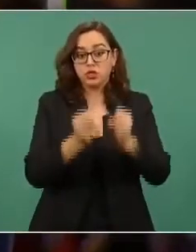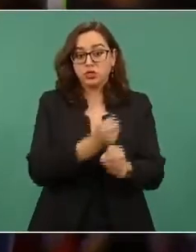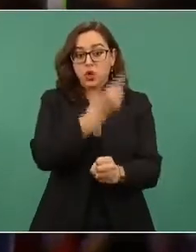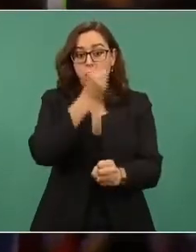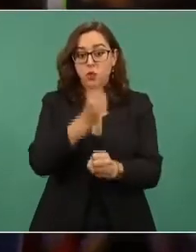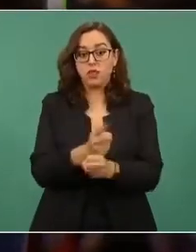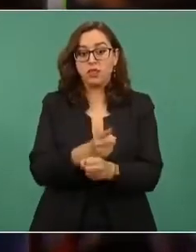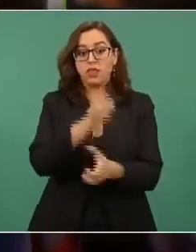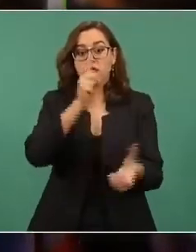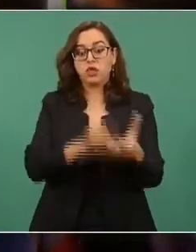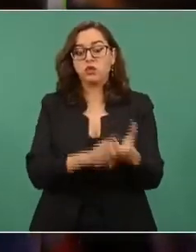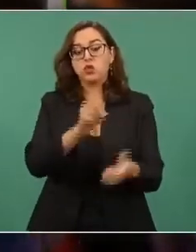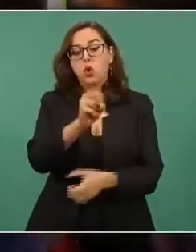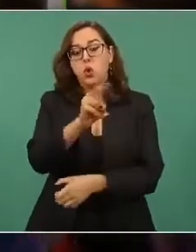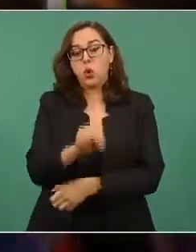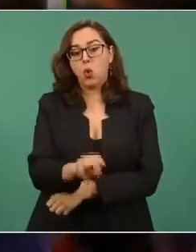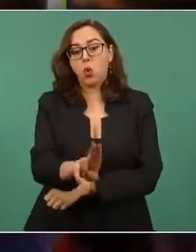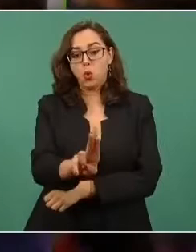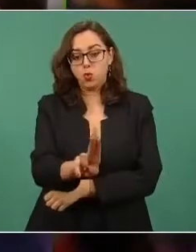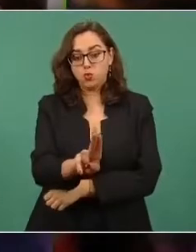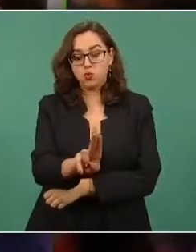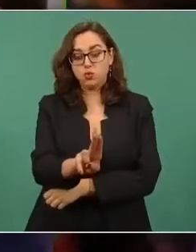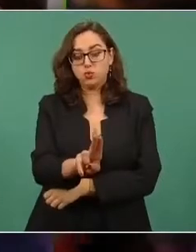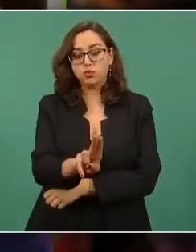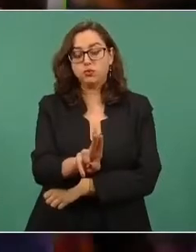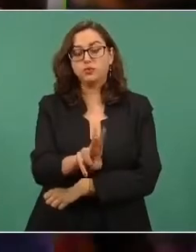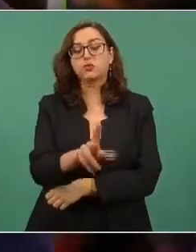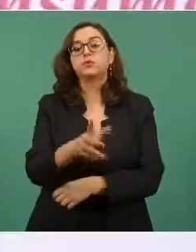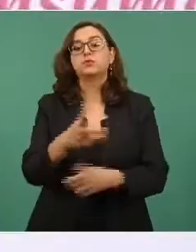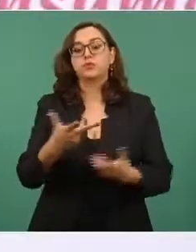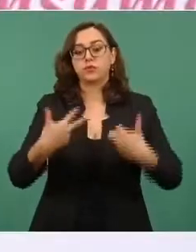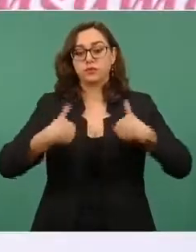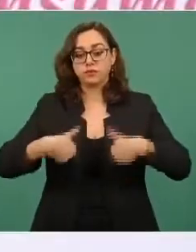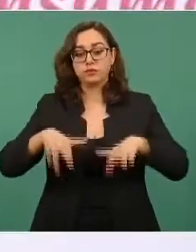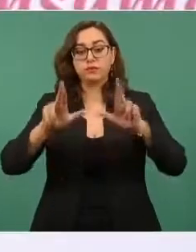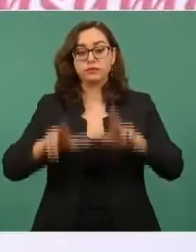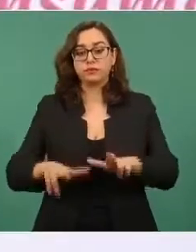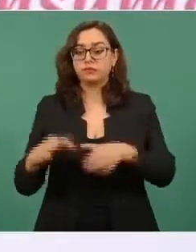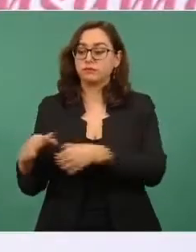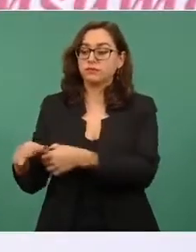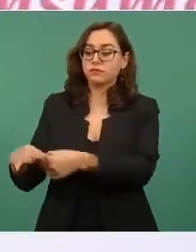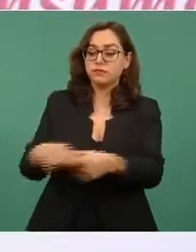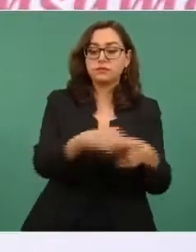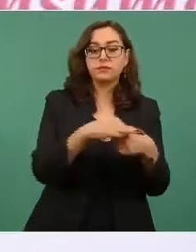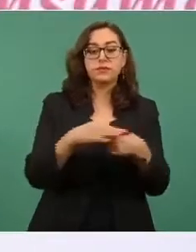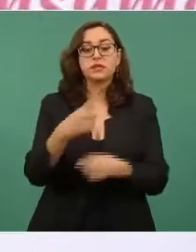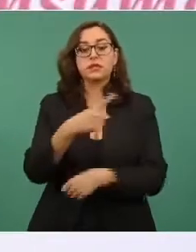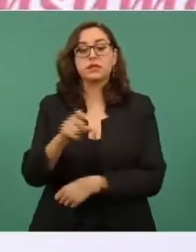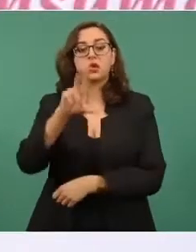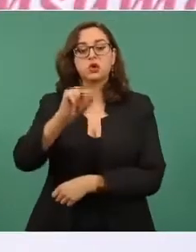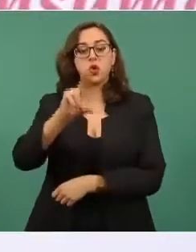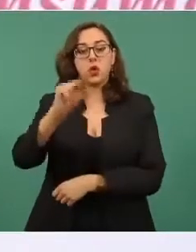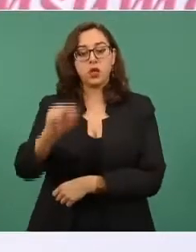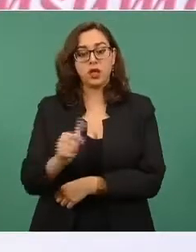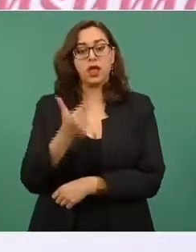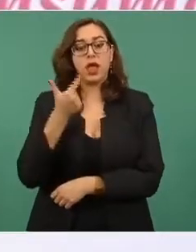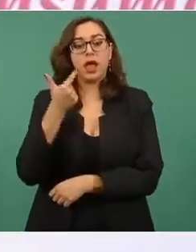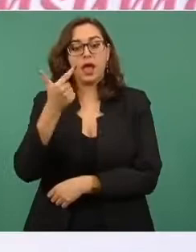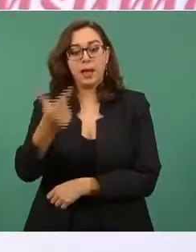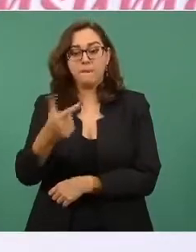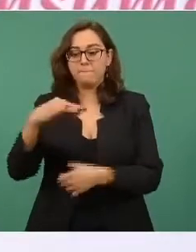de Naciones Unidas con 187 votos